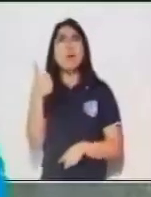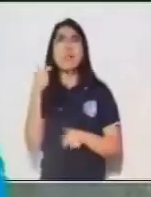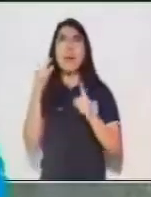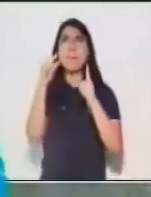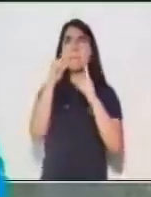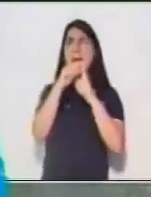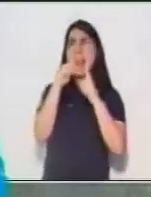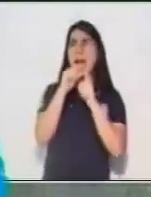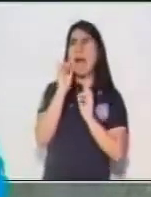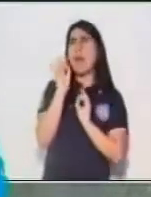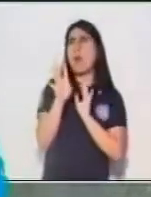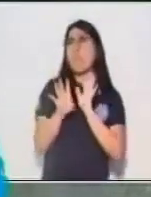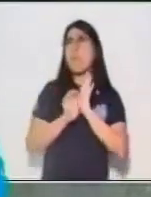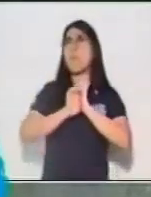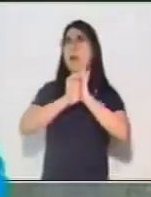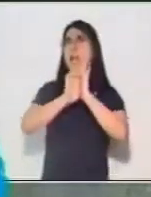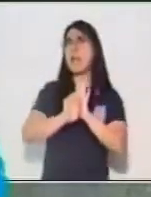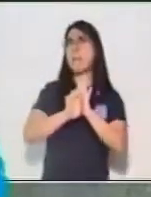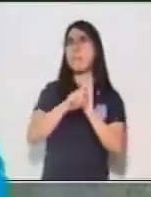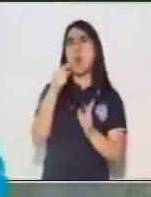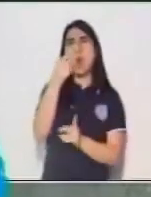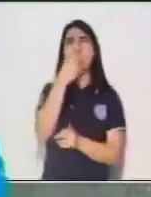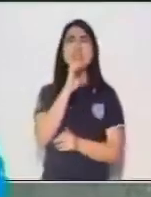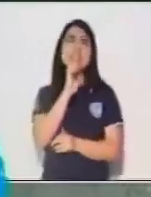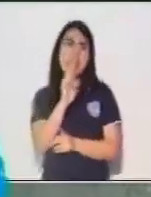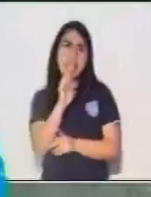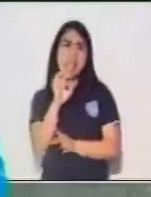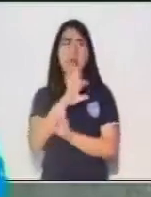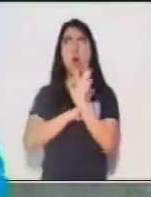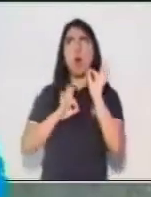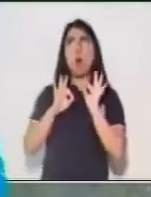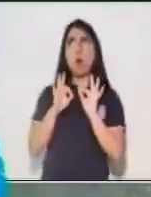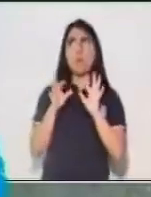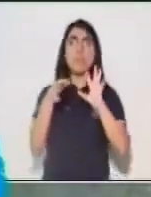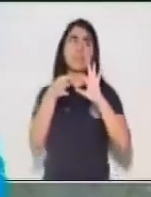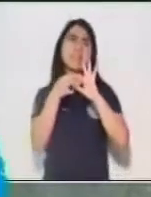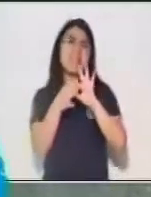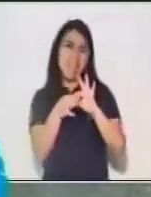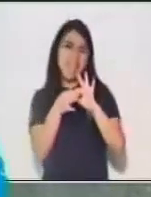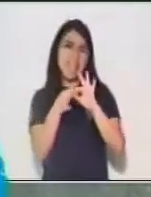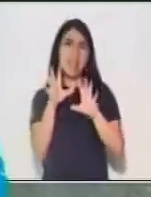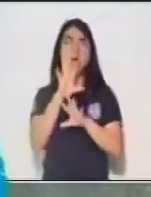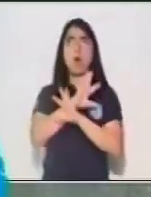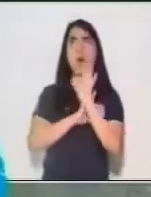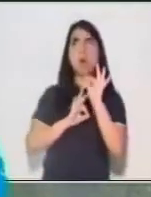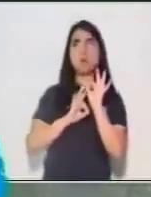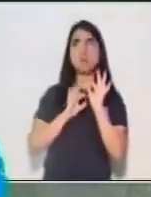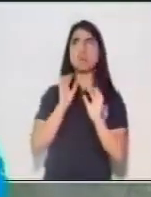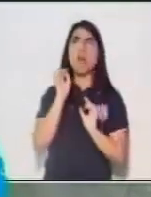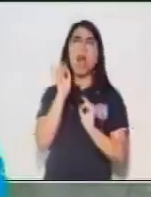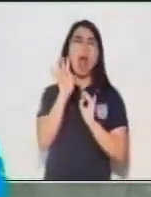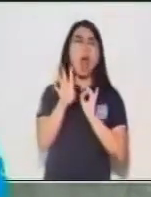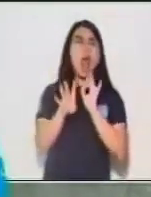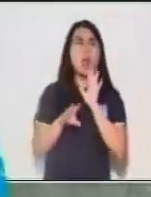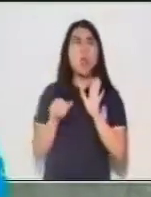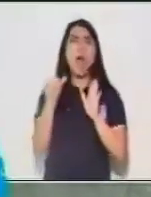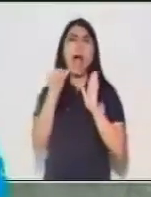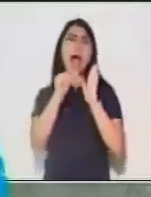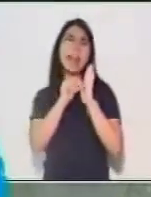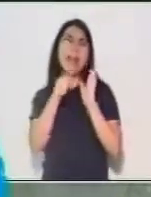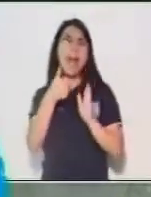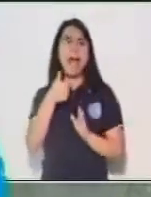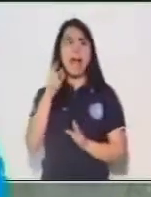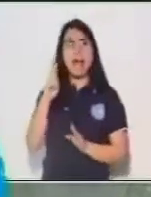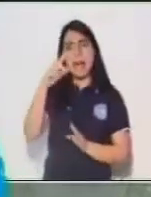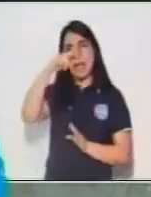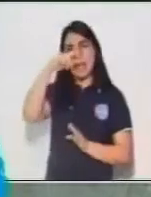de situaciones es una palabra de enlace que corresponde a una preposición que en clases anteriores pues